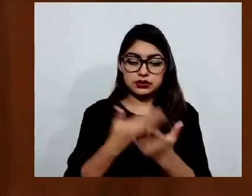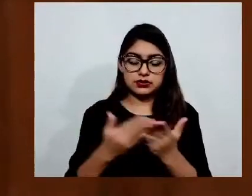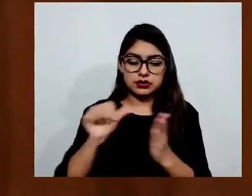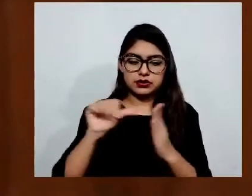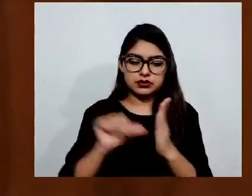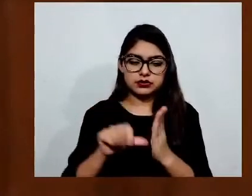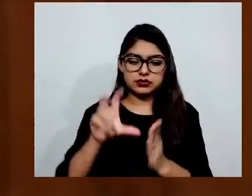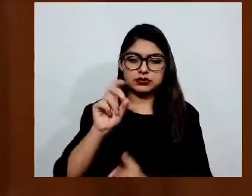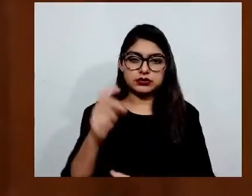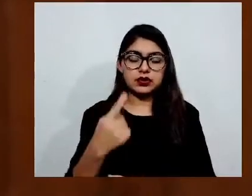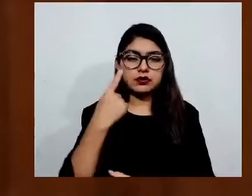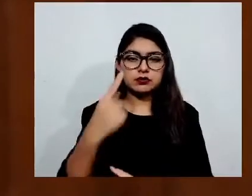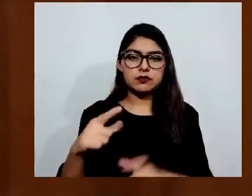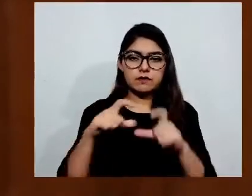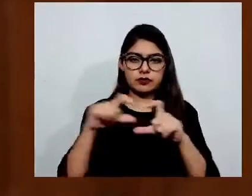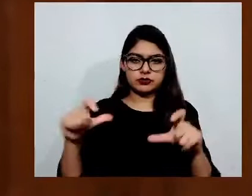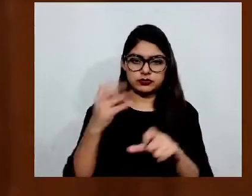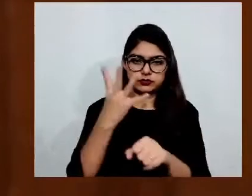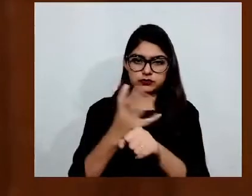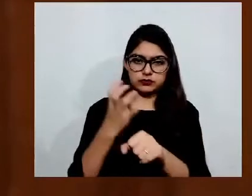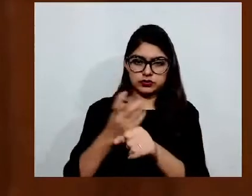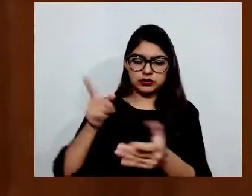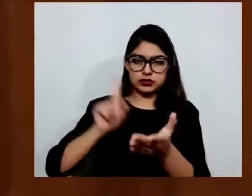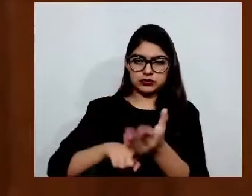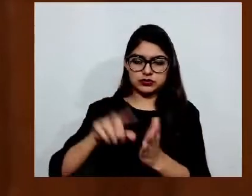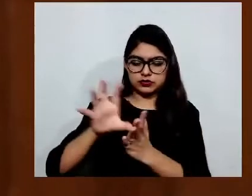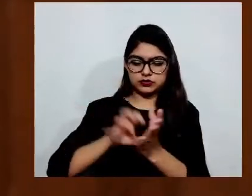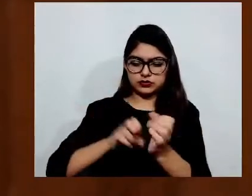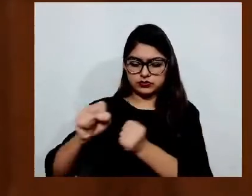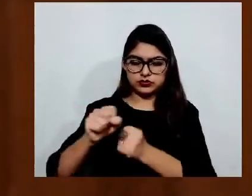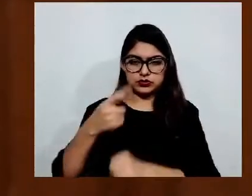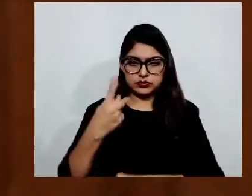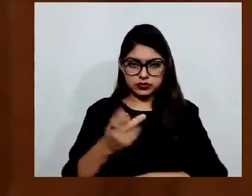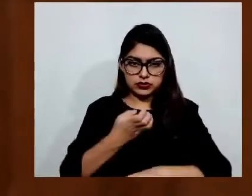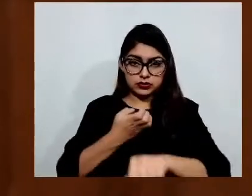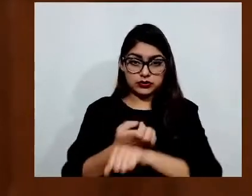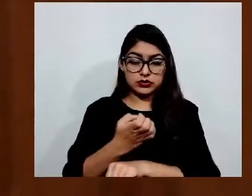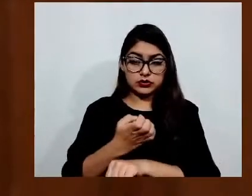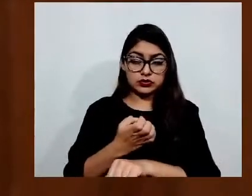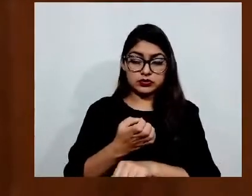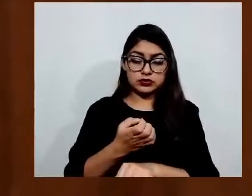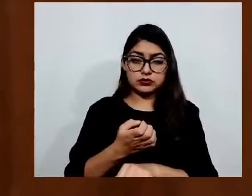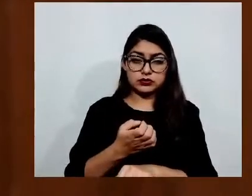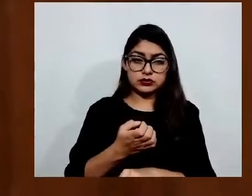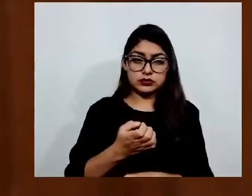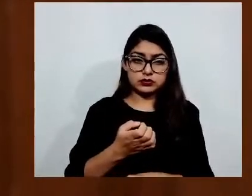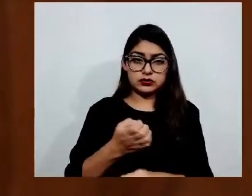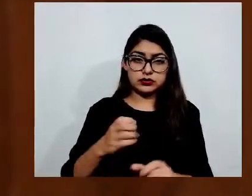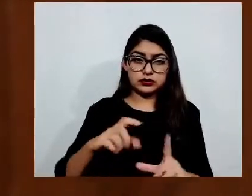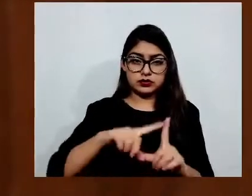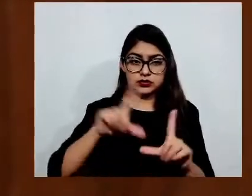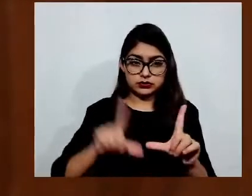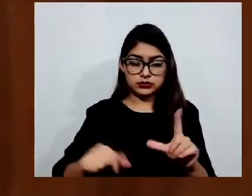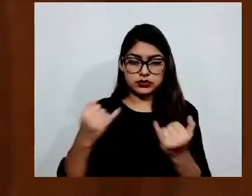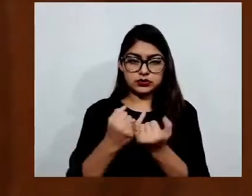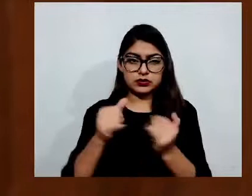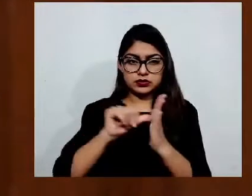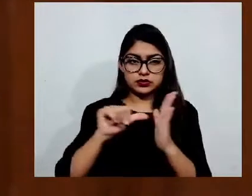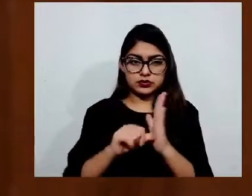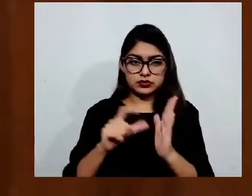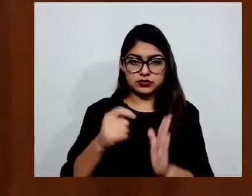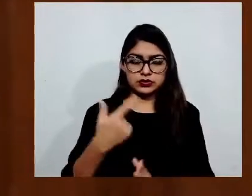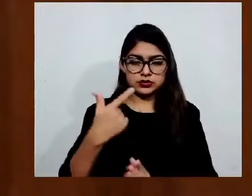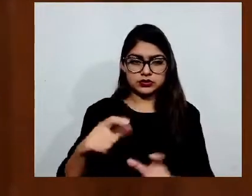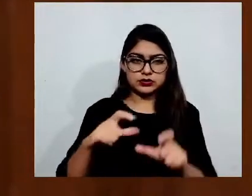Constitución Política de los Estados Unidos Mexicanos, así como 27, fracción segunda de la Constitución Política del